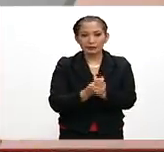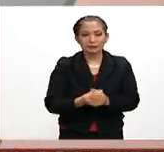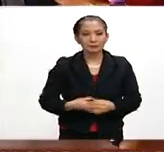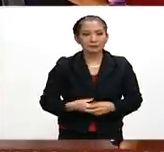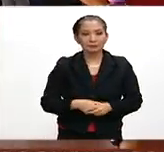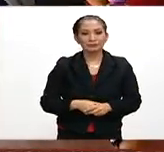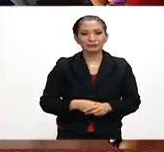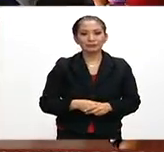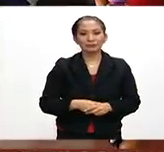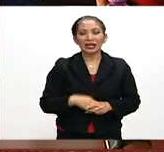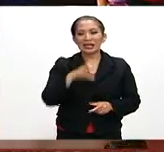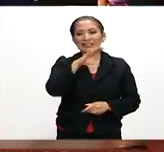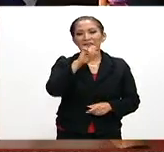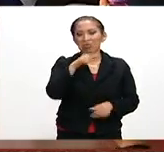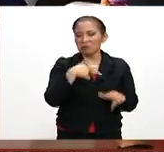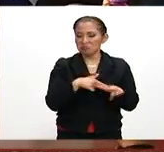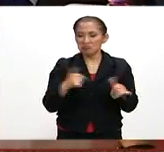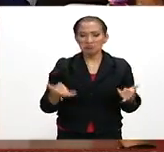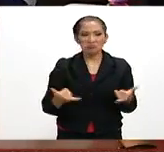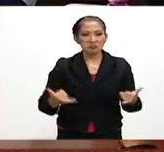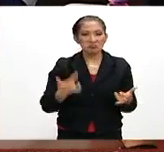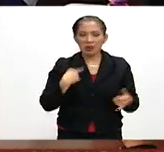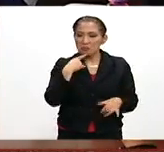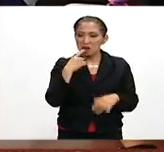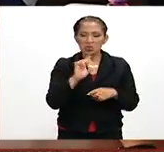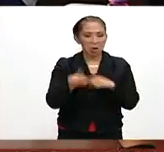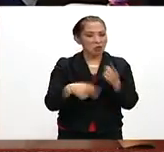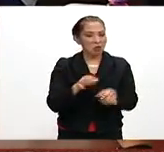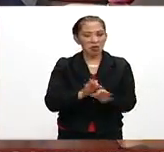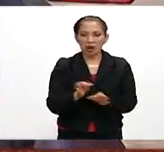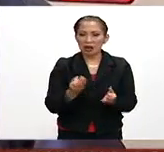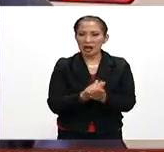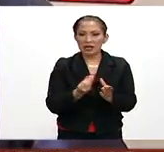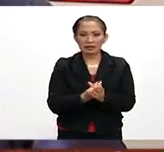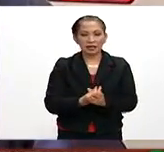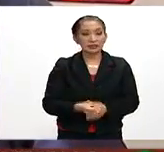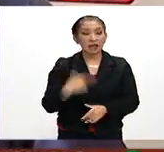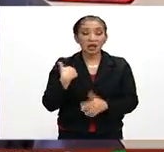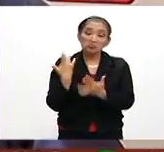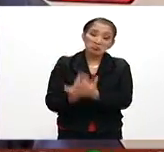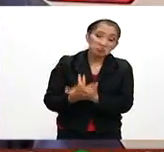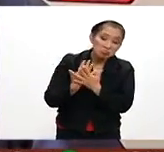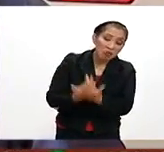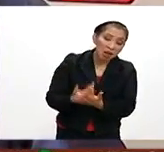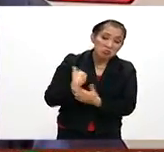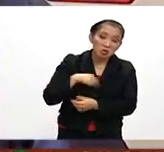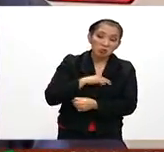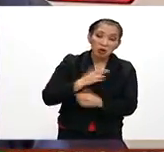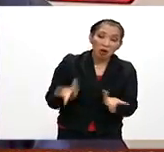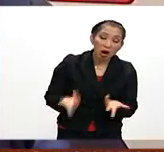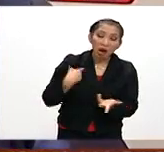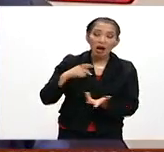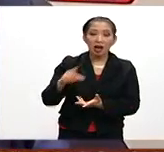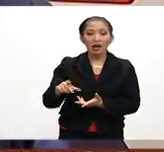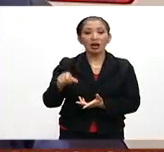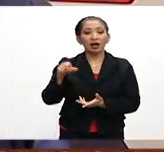La CENTE mantiene la amenaza de no regresar a clases. Estamos esperando que